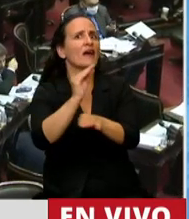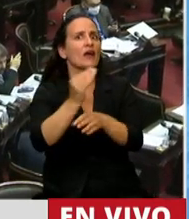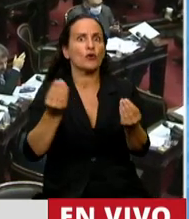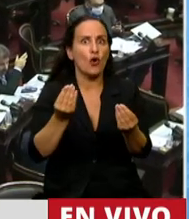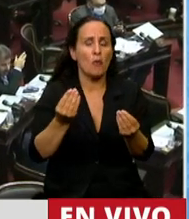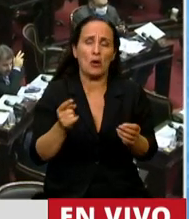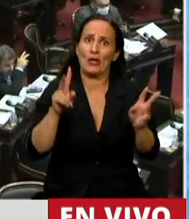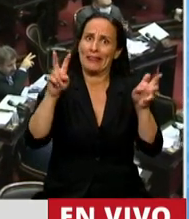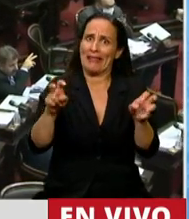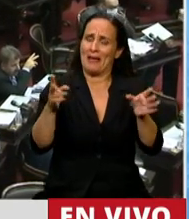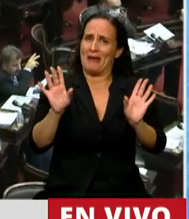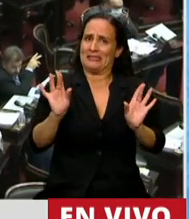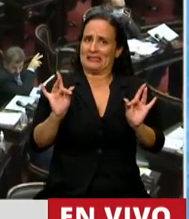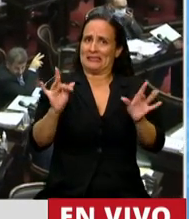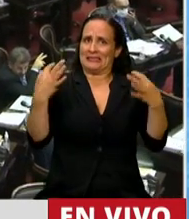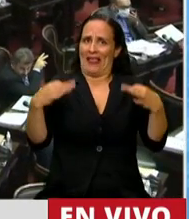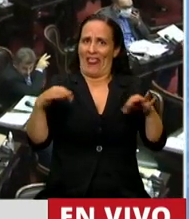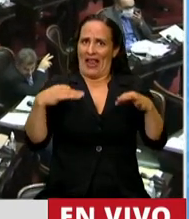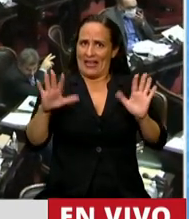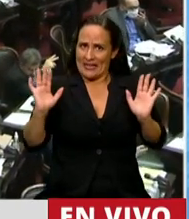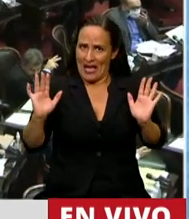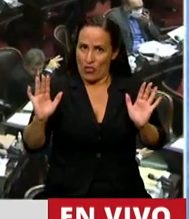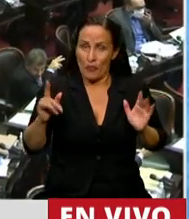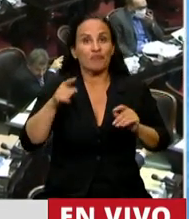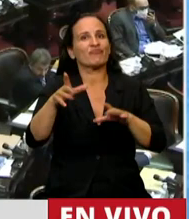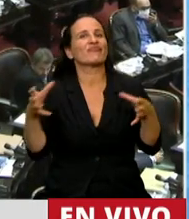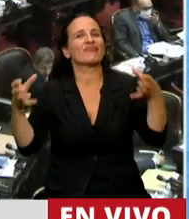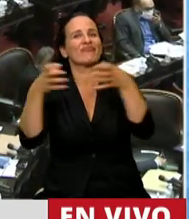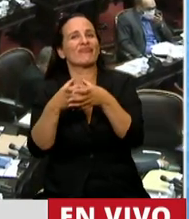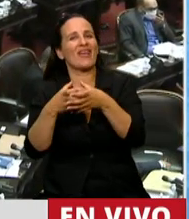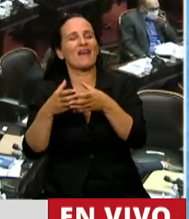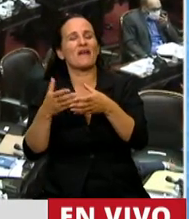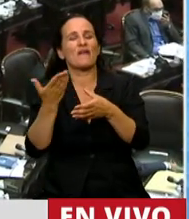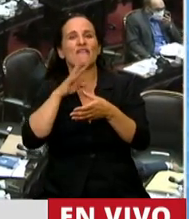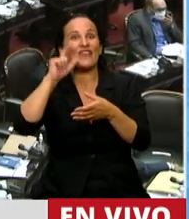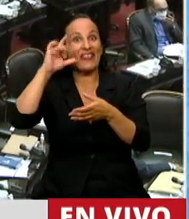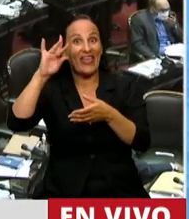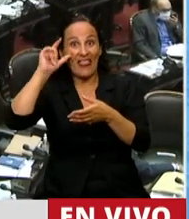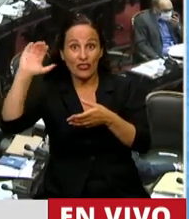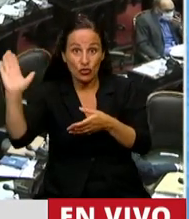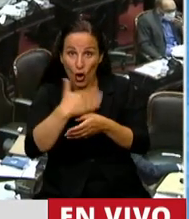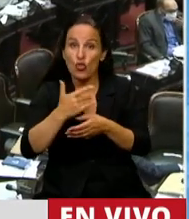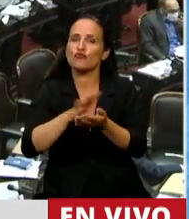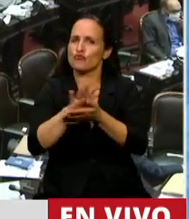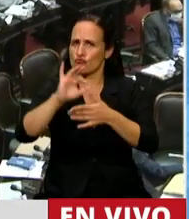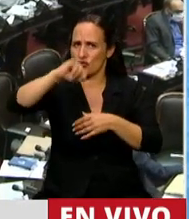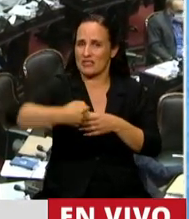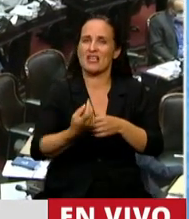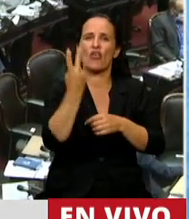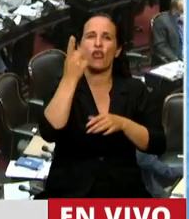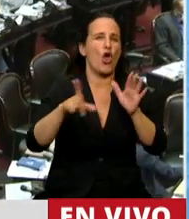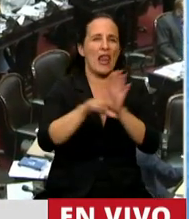delicado, que lo vino a solucionar el Frente de Todos cuando asume este gobierno en el mes de diciembre, con la sanción de dos leyes